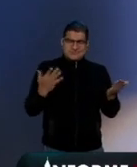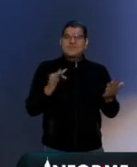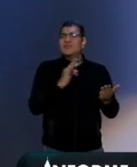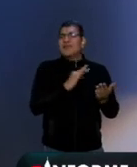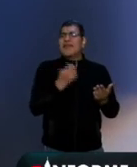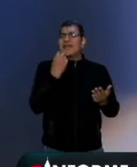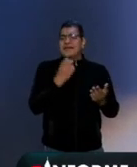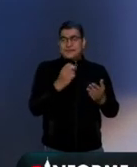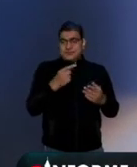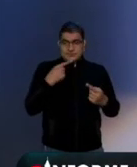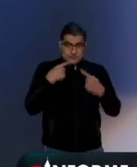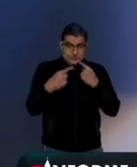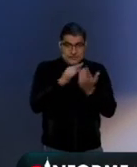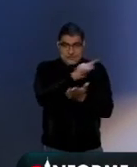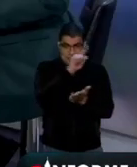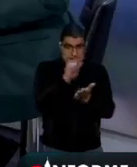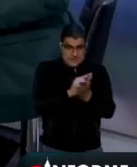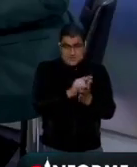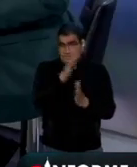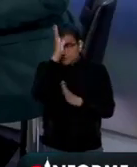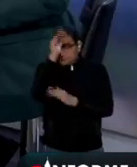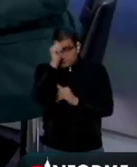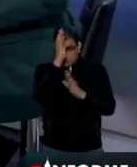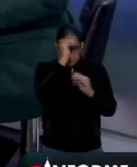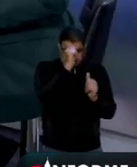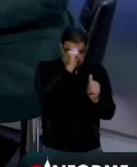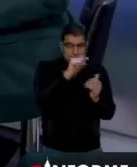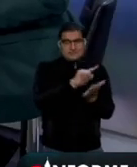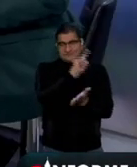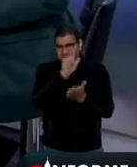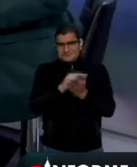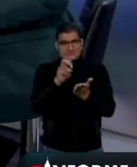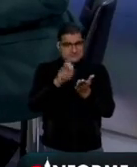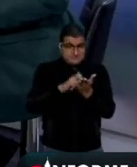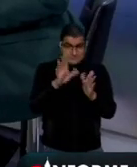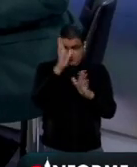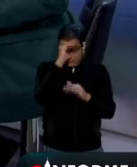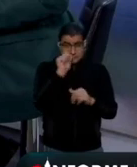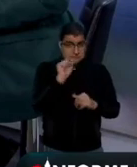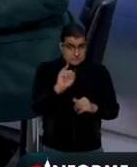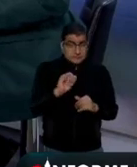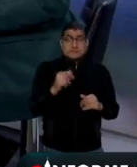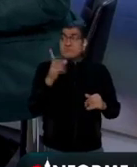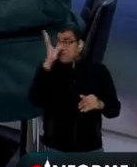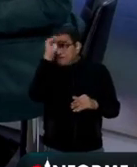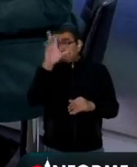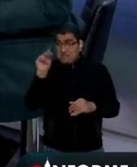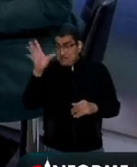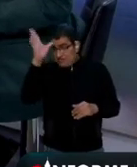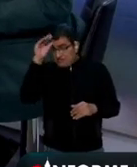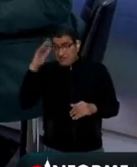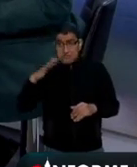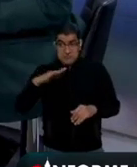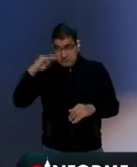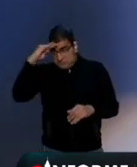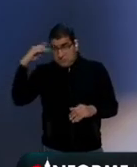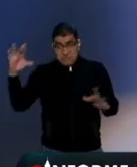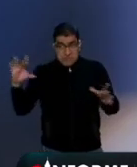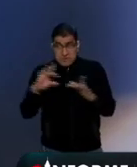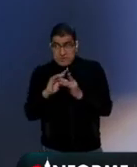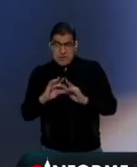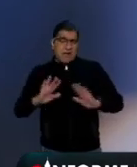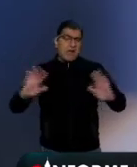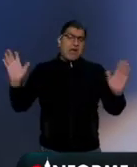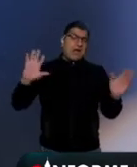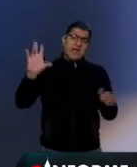los que llegan, las leyes que aprueban, las reformas que aprueban, no corresponden a su manera de pensar, entonces